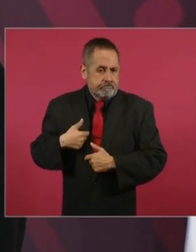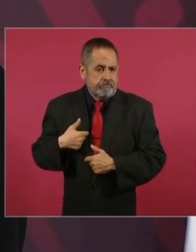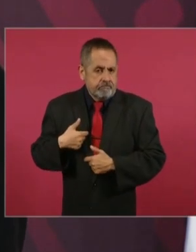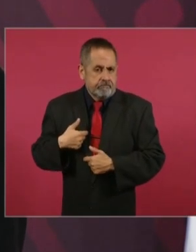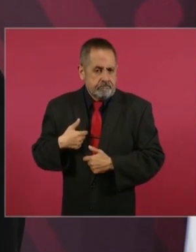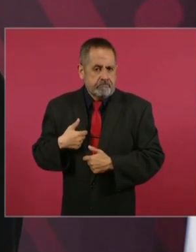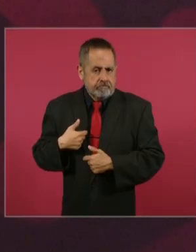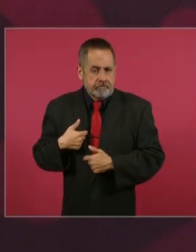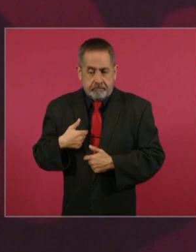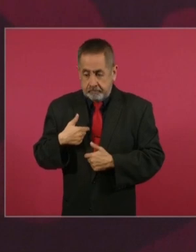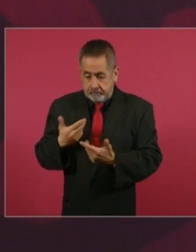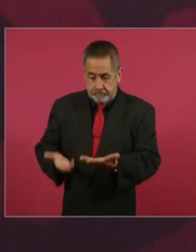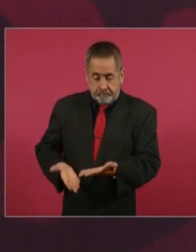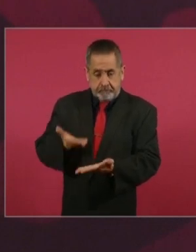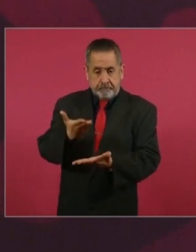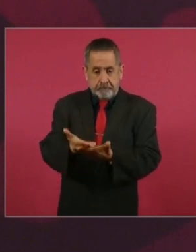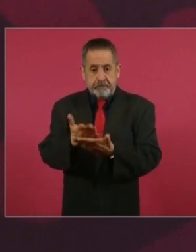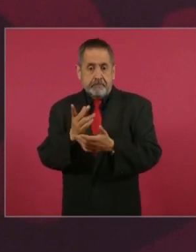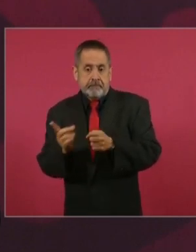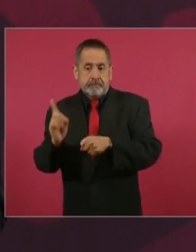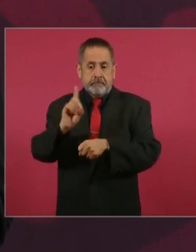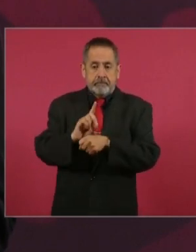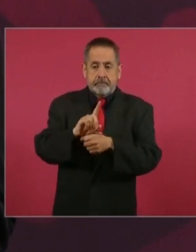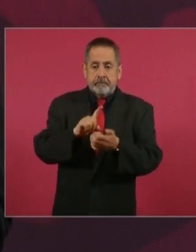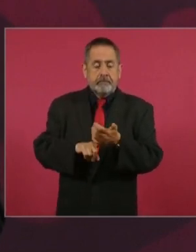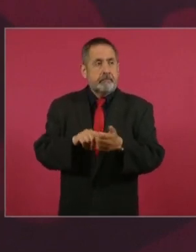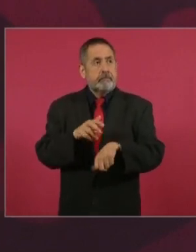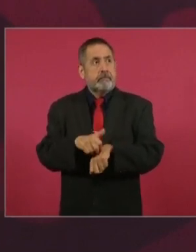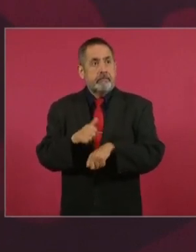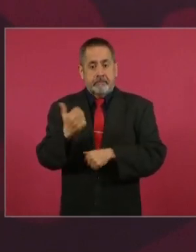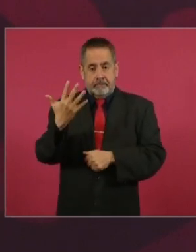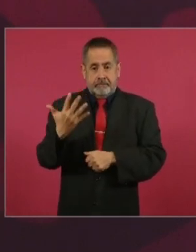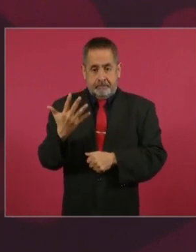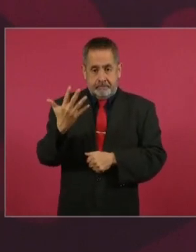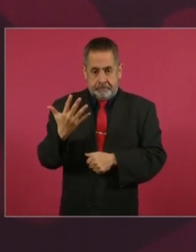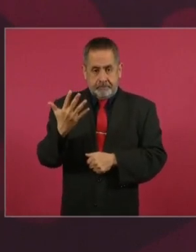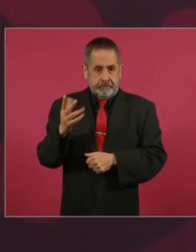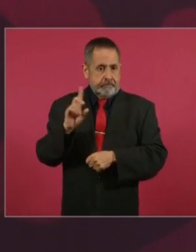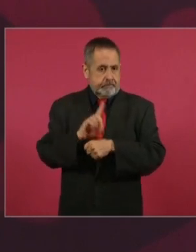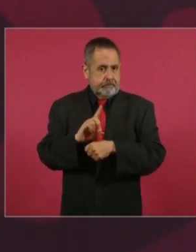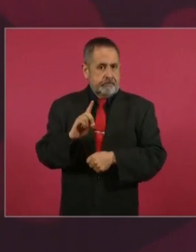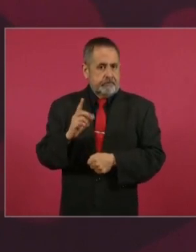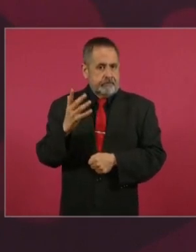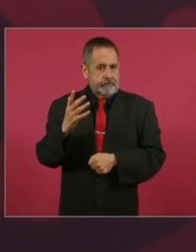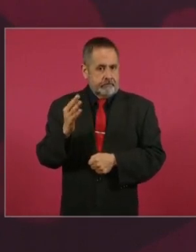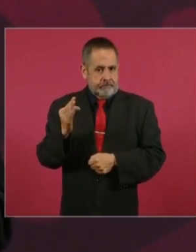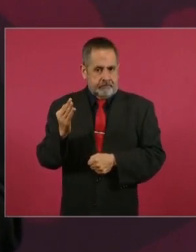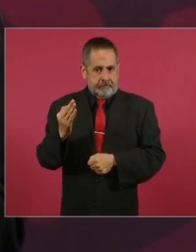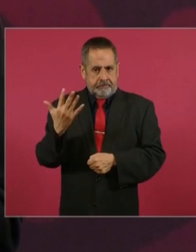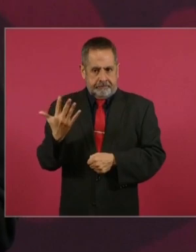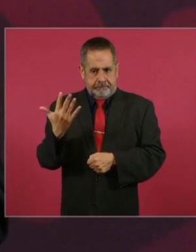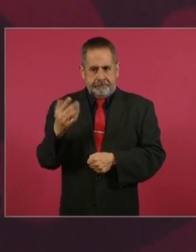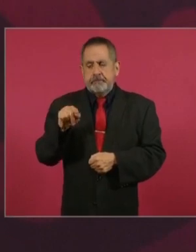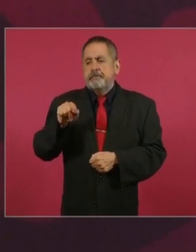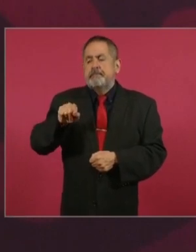presentar el día cinco, en esencia, es